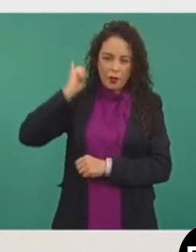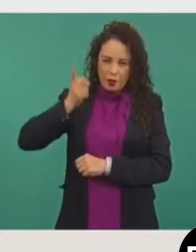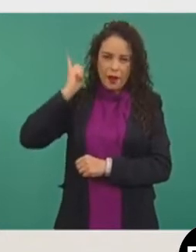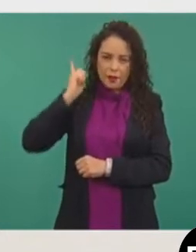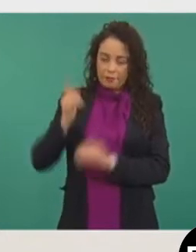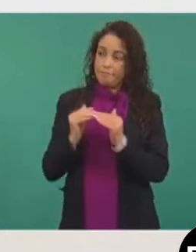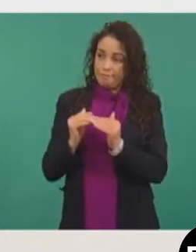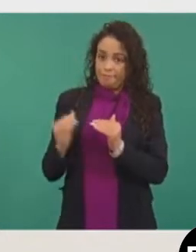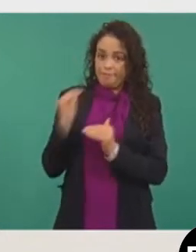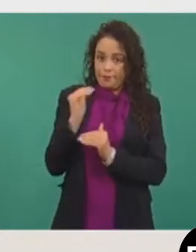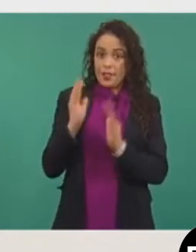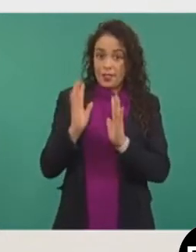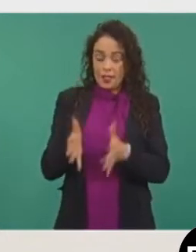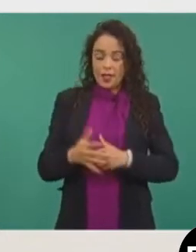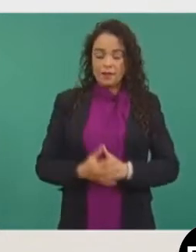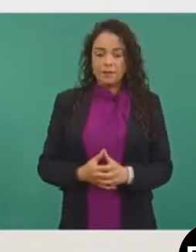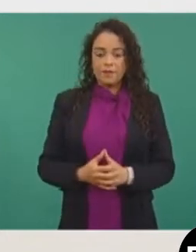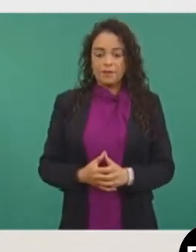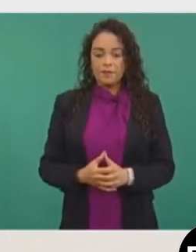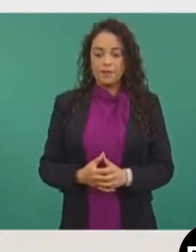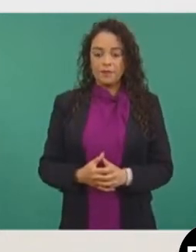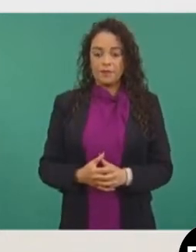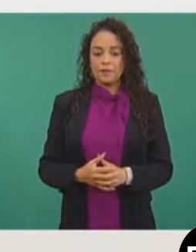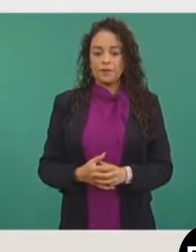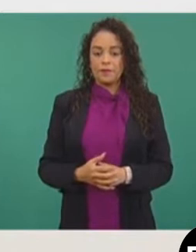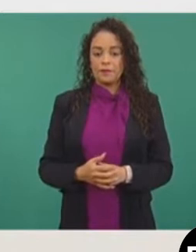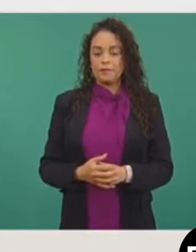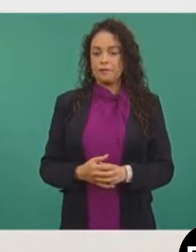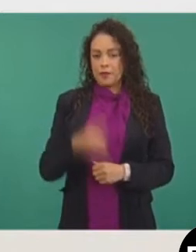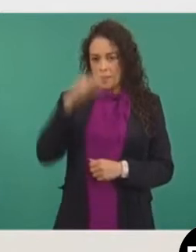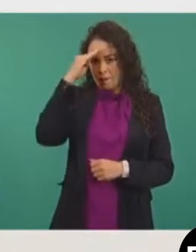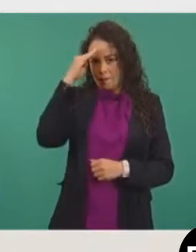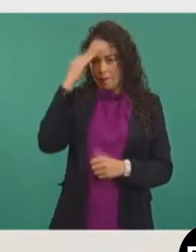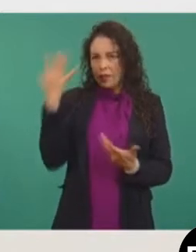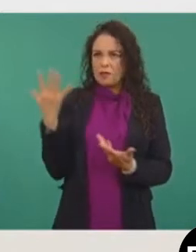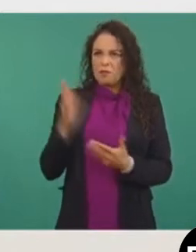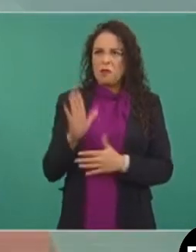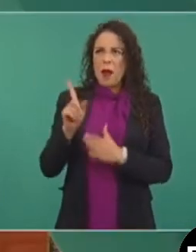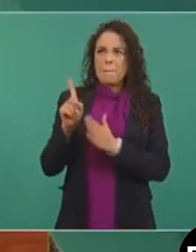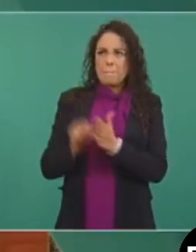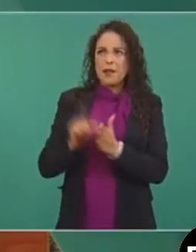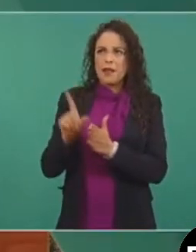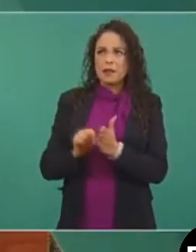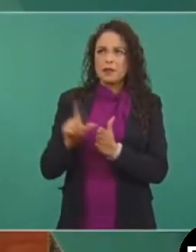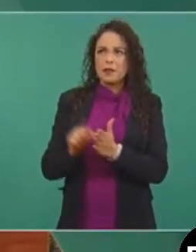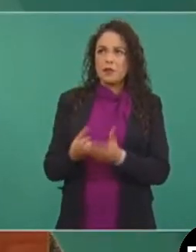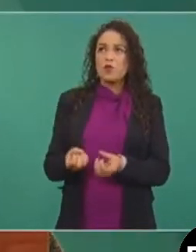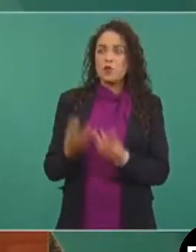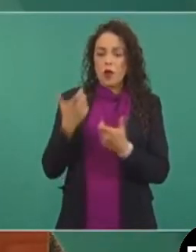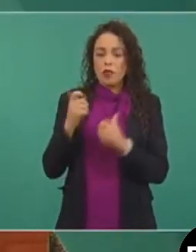si lo vemos en términos mensuales, un incremento de